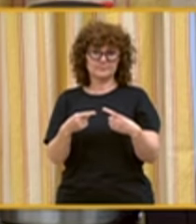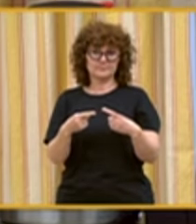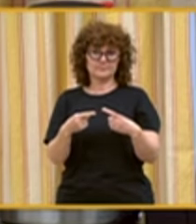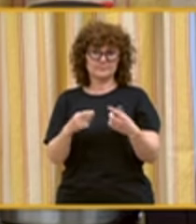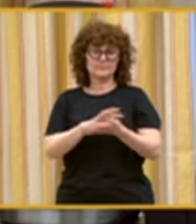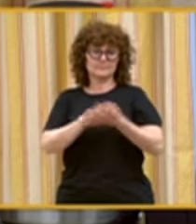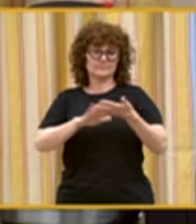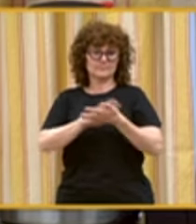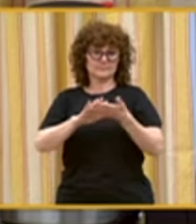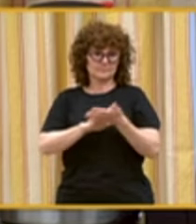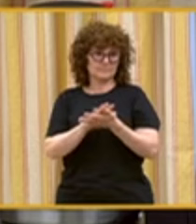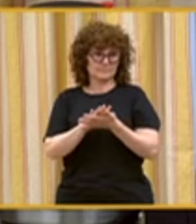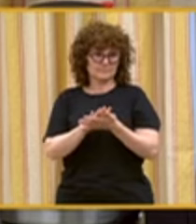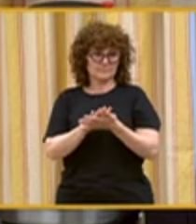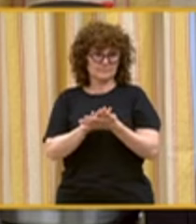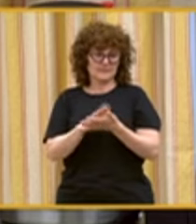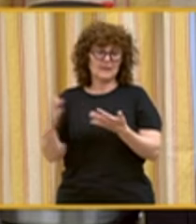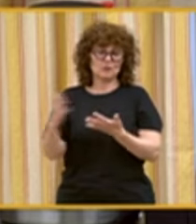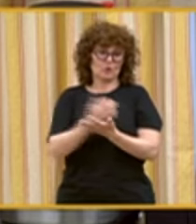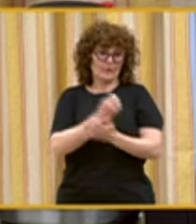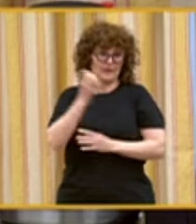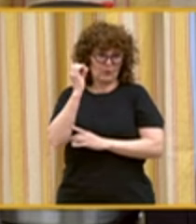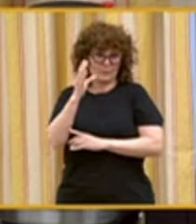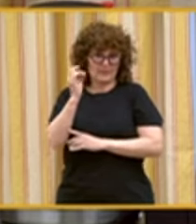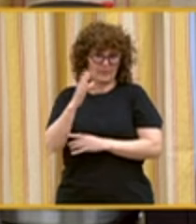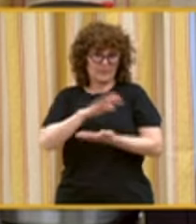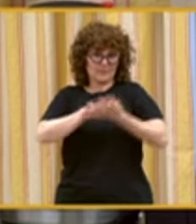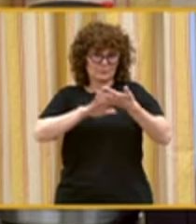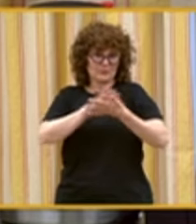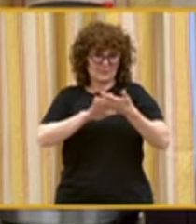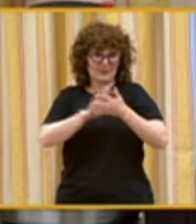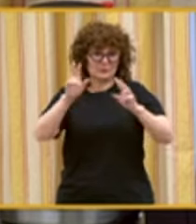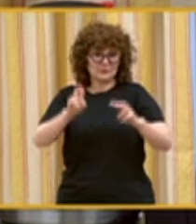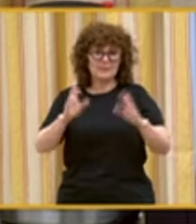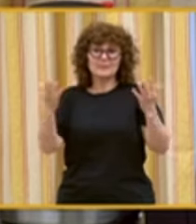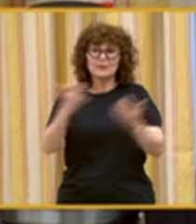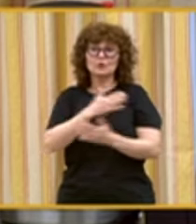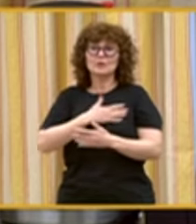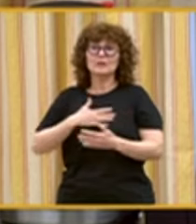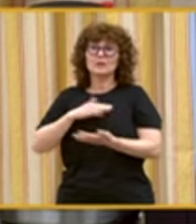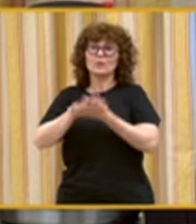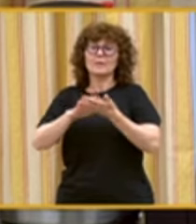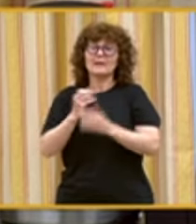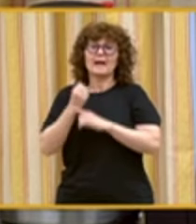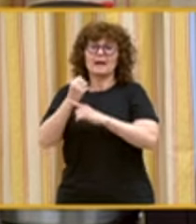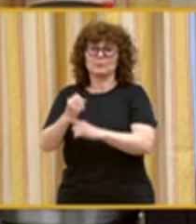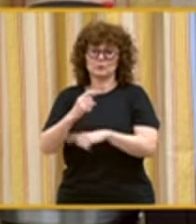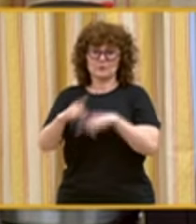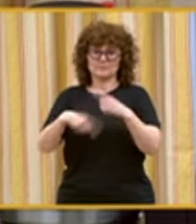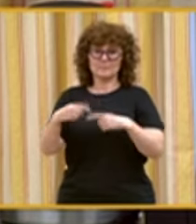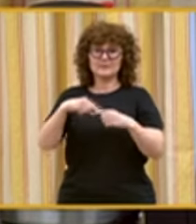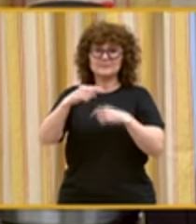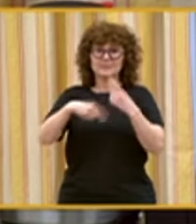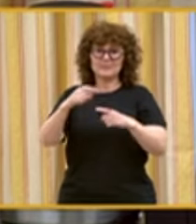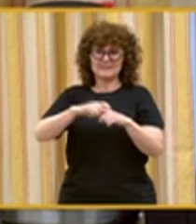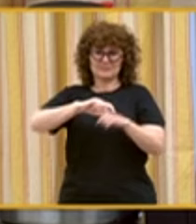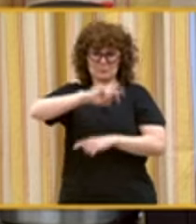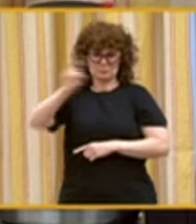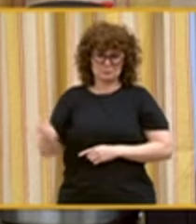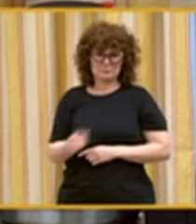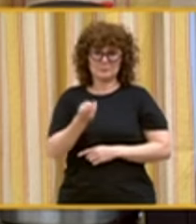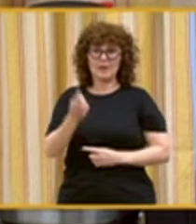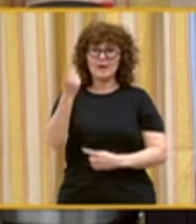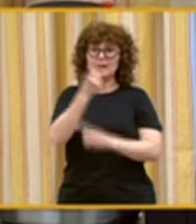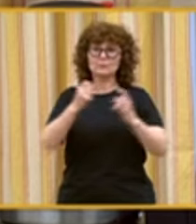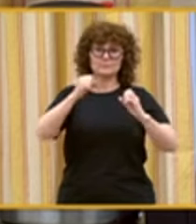haciendo referencia durante toda la conferencencia, pero ahora me quiero referir al apoyo a las familias. Familias muy diversas, algunas